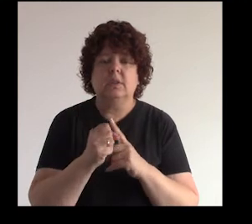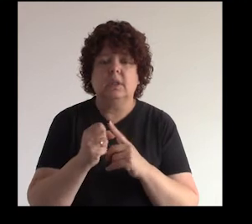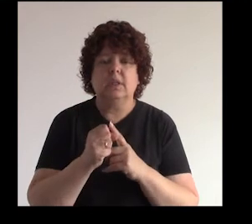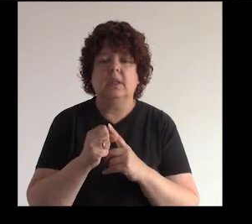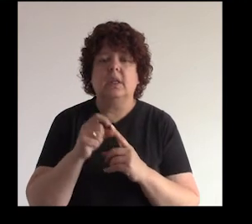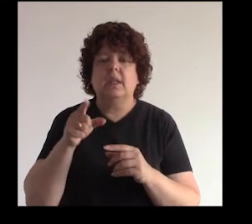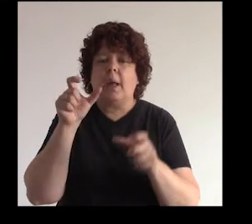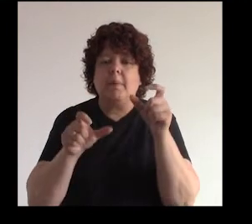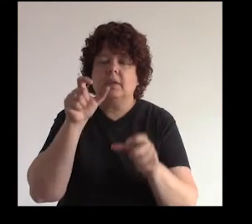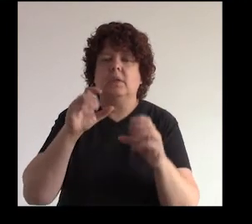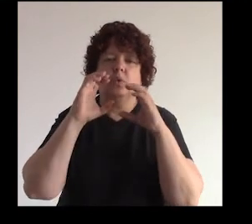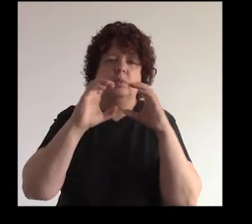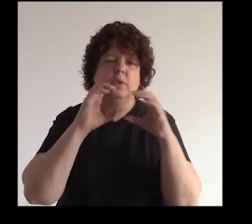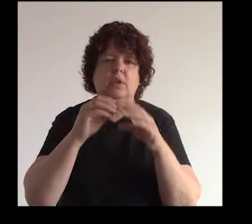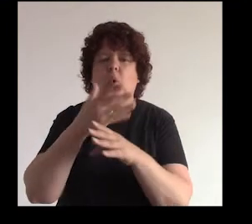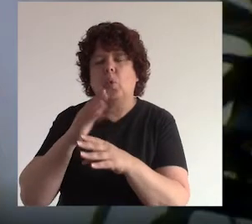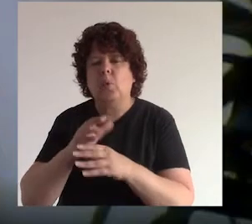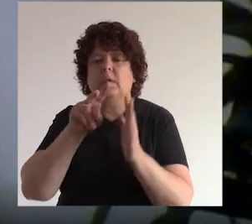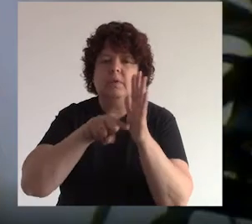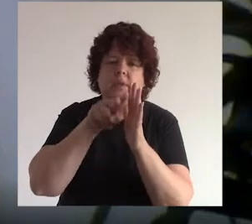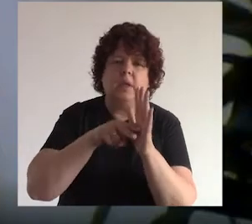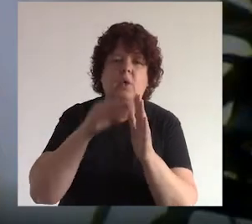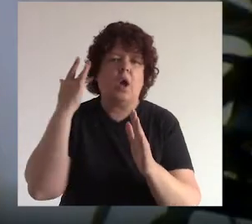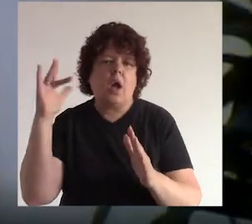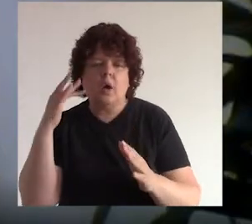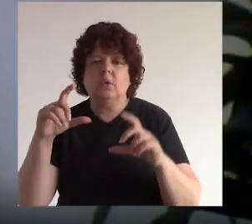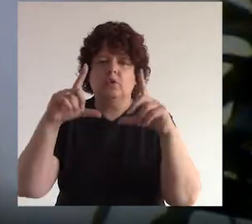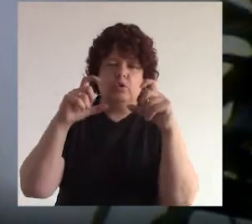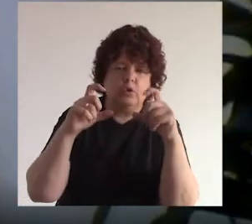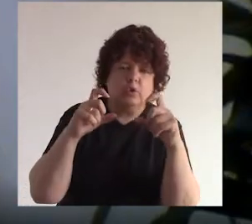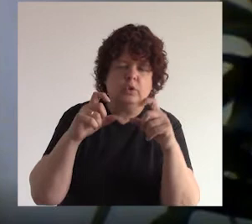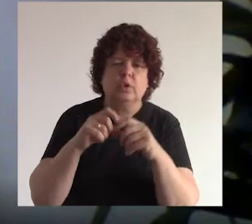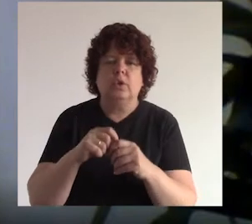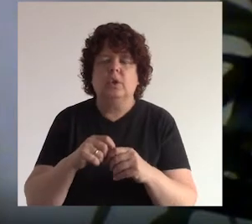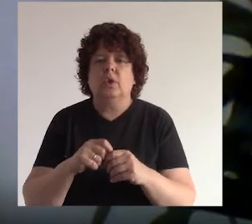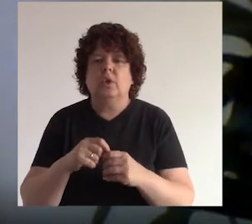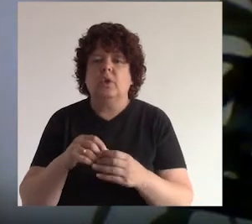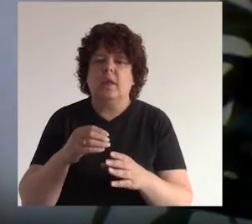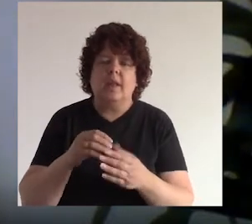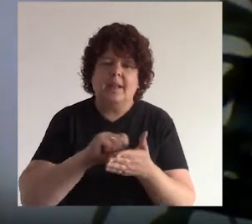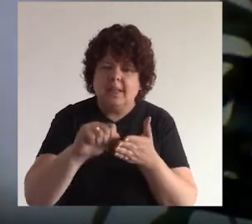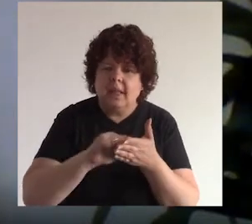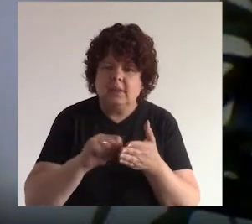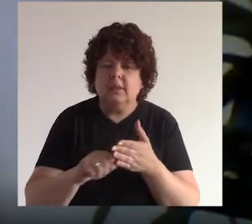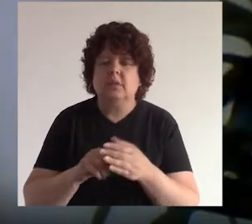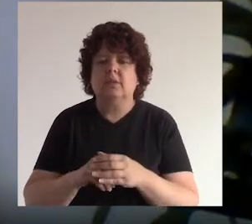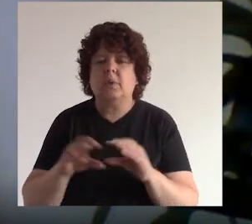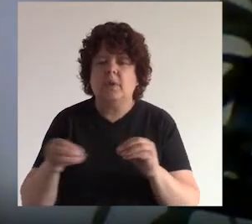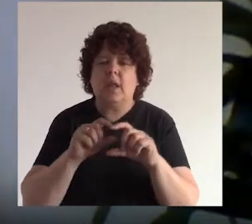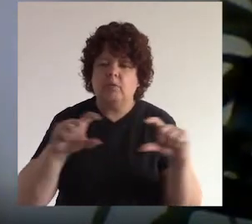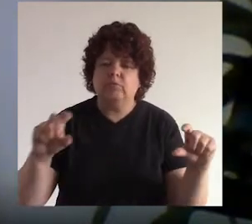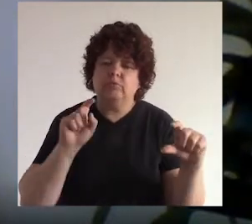donde las personas se comunican ¿no? comparten videos audios fotos o partes texto puedes enviar